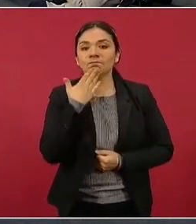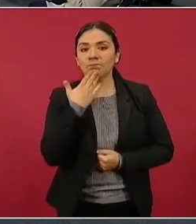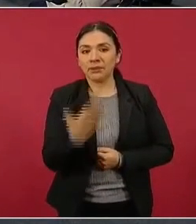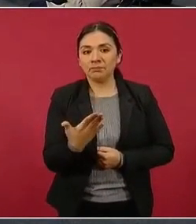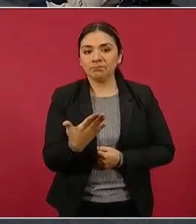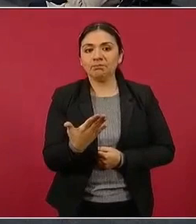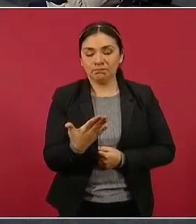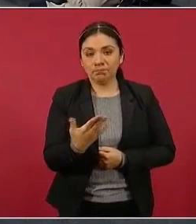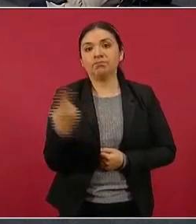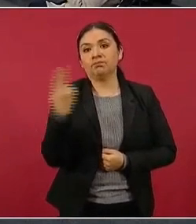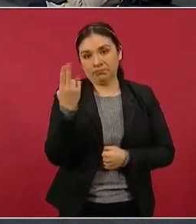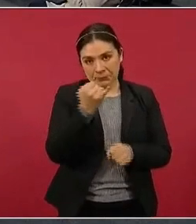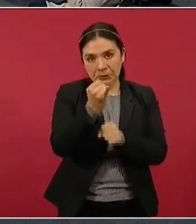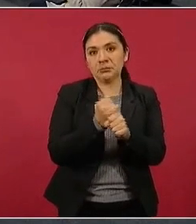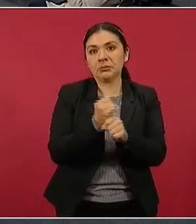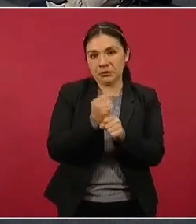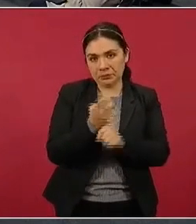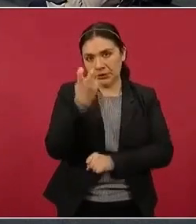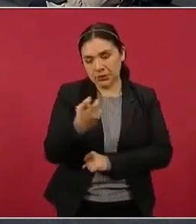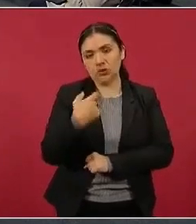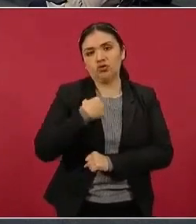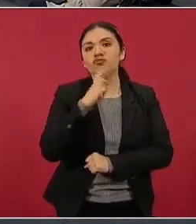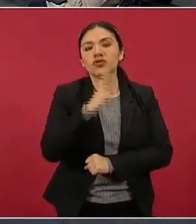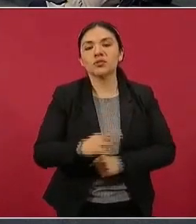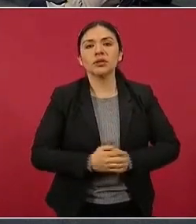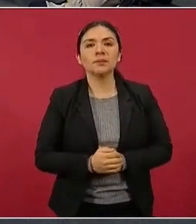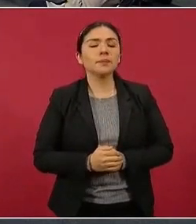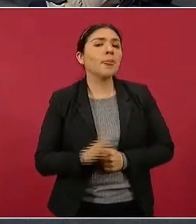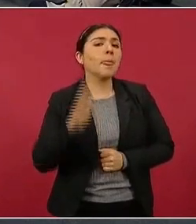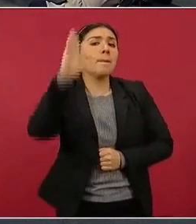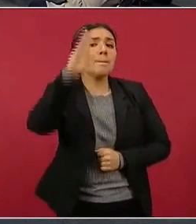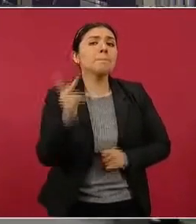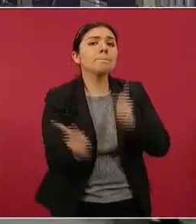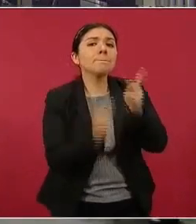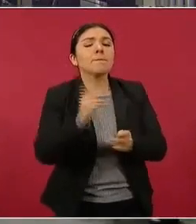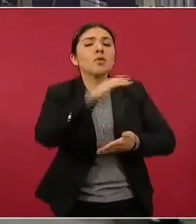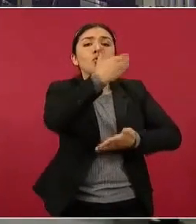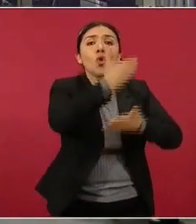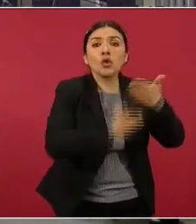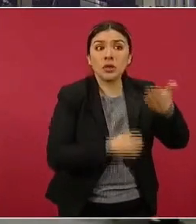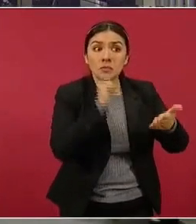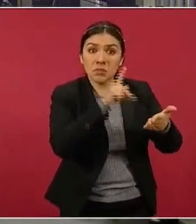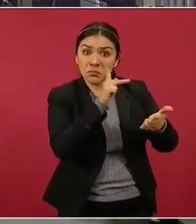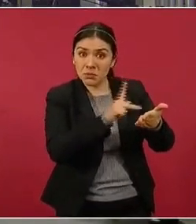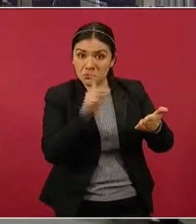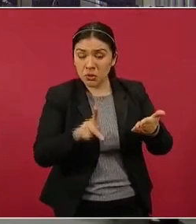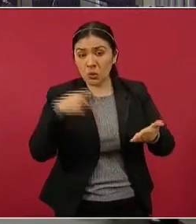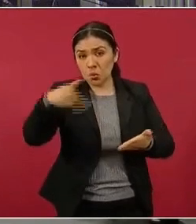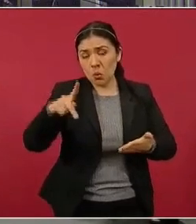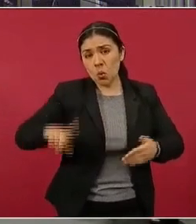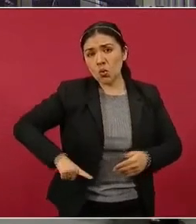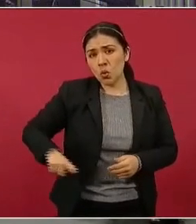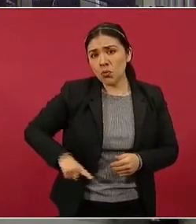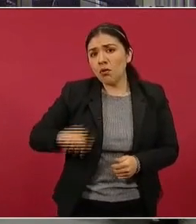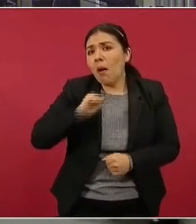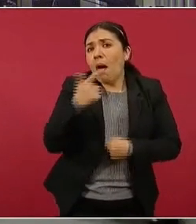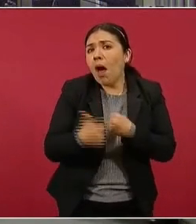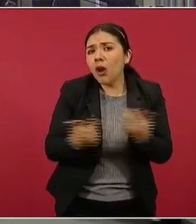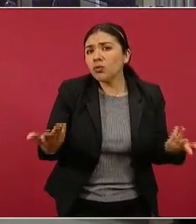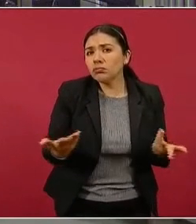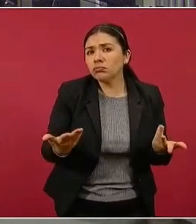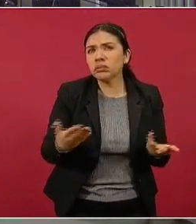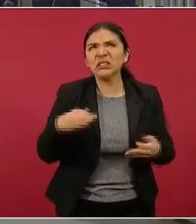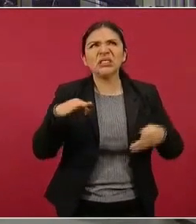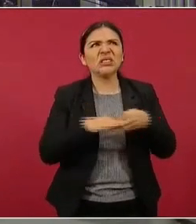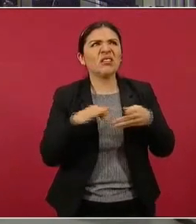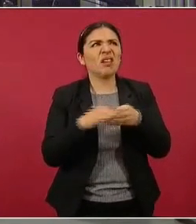que se investigue, esa es mi respuesta. En el caso de los contratos, ¿sería algo en particular por parte de su gobierno? Son más